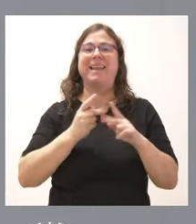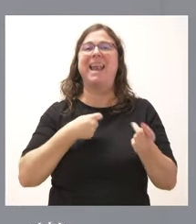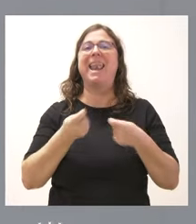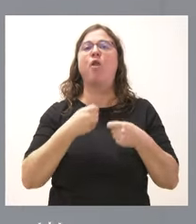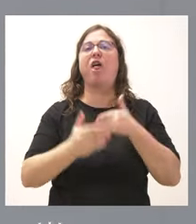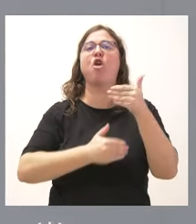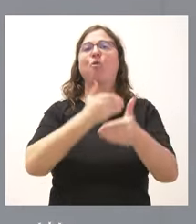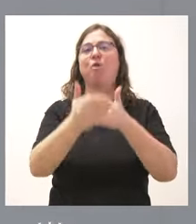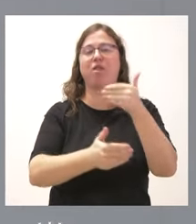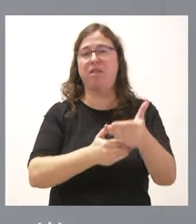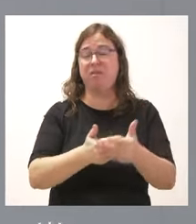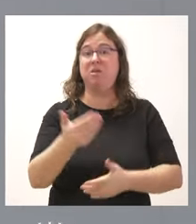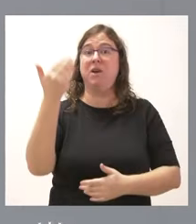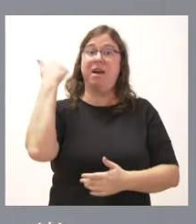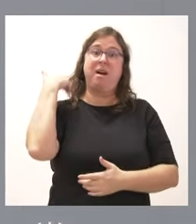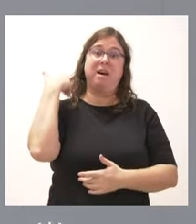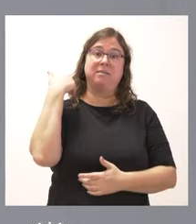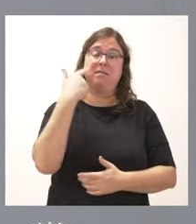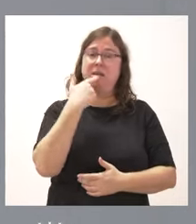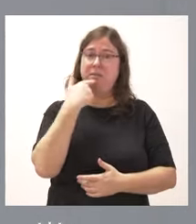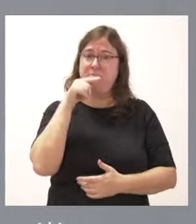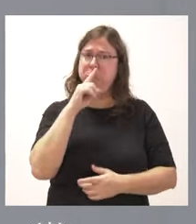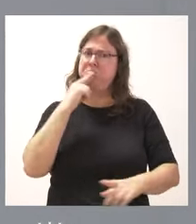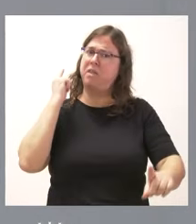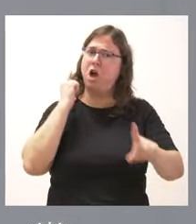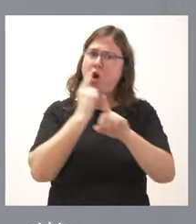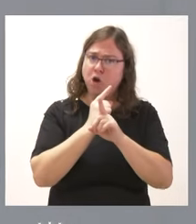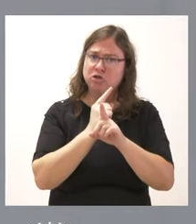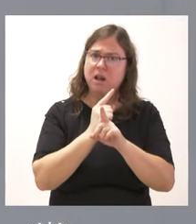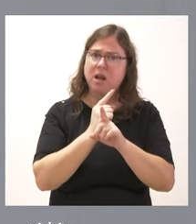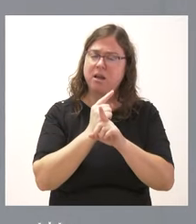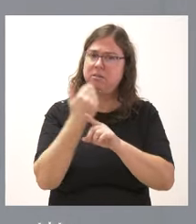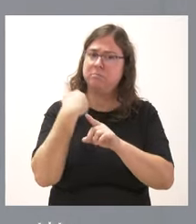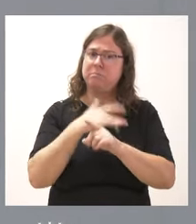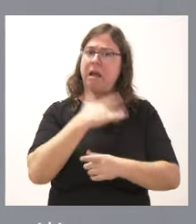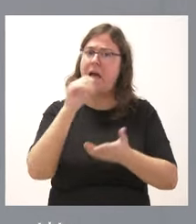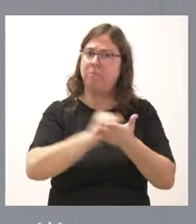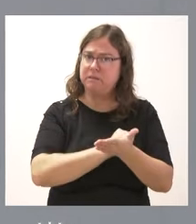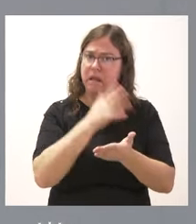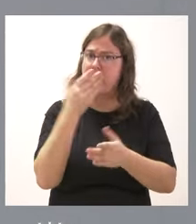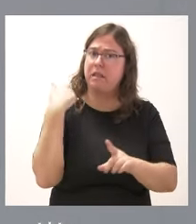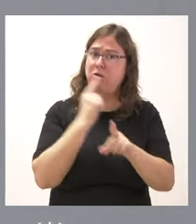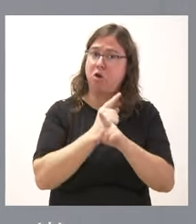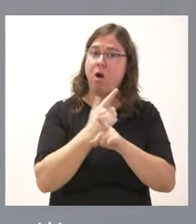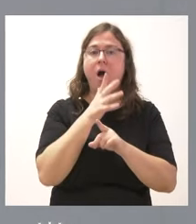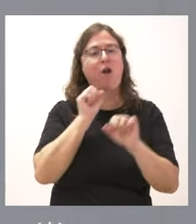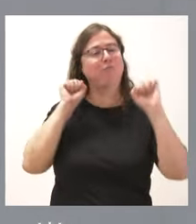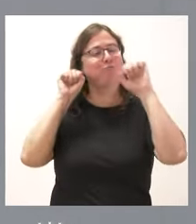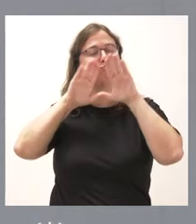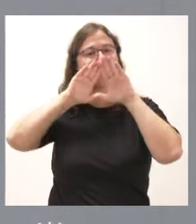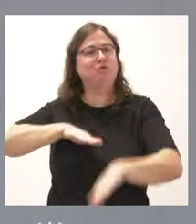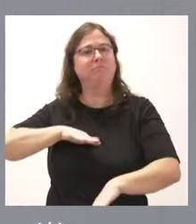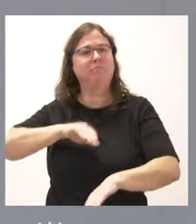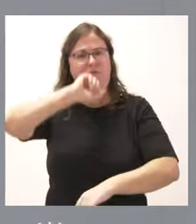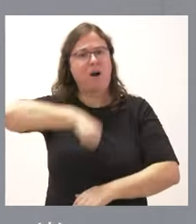proceso de negociación que antes estaba en contra de la amnistía y ahora está rabiosamente a favor. Y